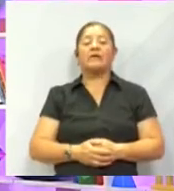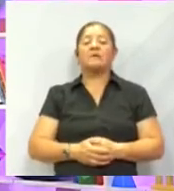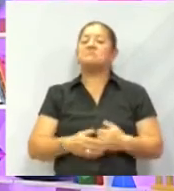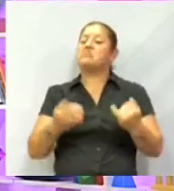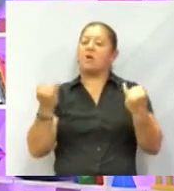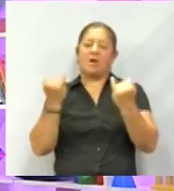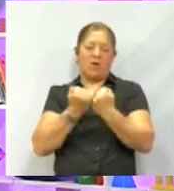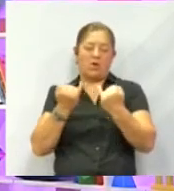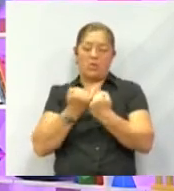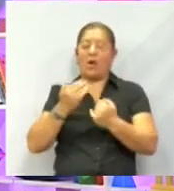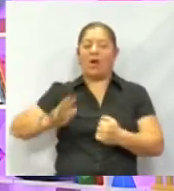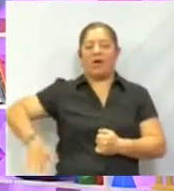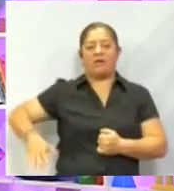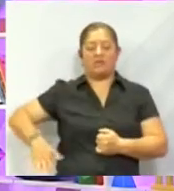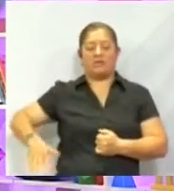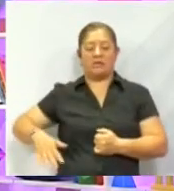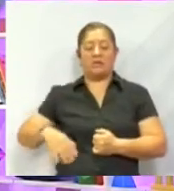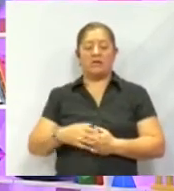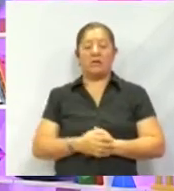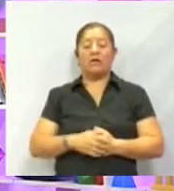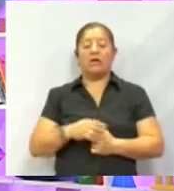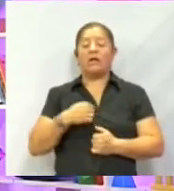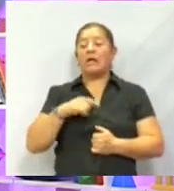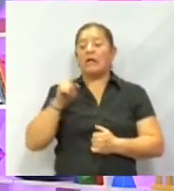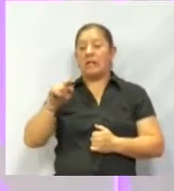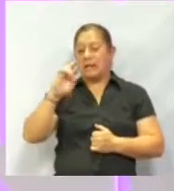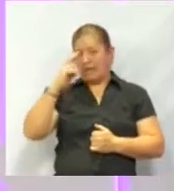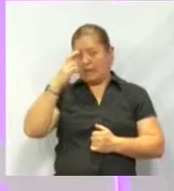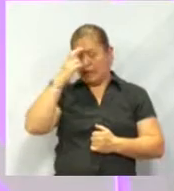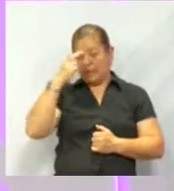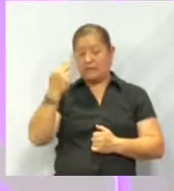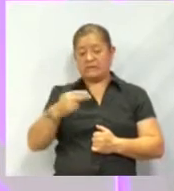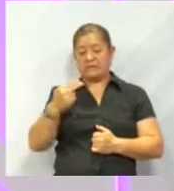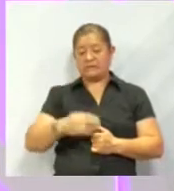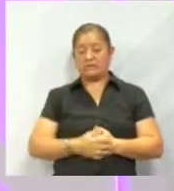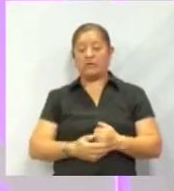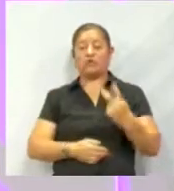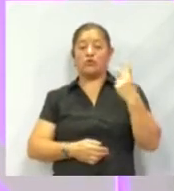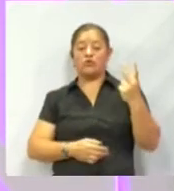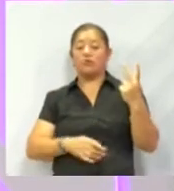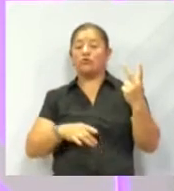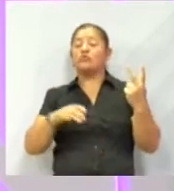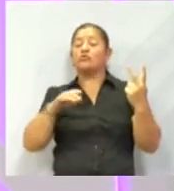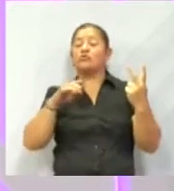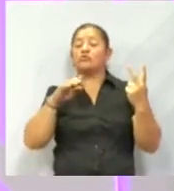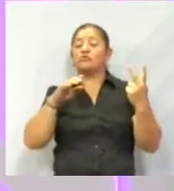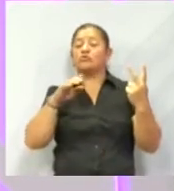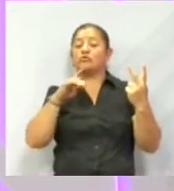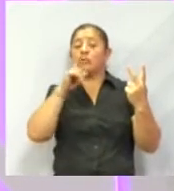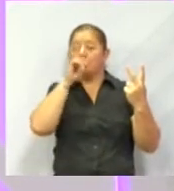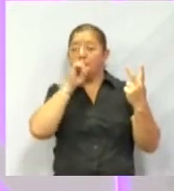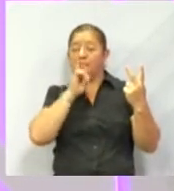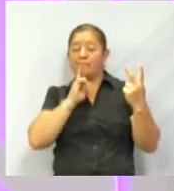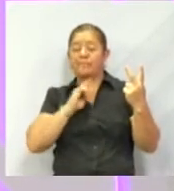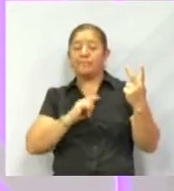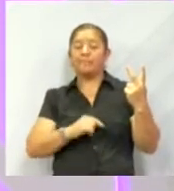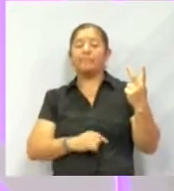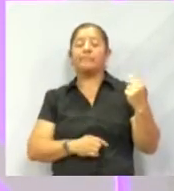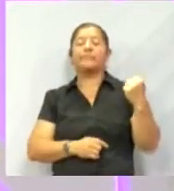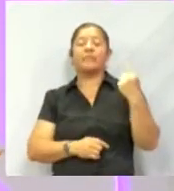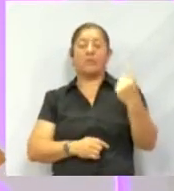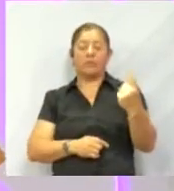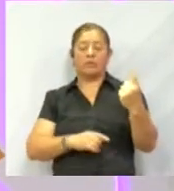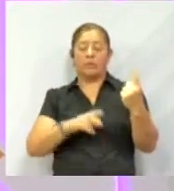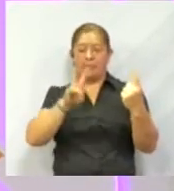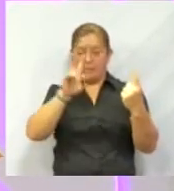hicimos anteriormente, vamos a recordarte que la dinámica se llama dos mentiras y una verdad. Es decir, te vamos a